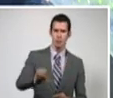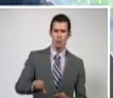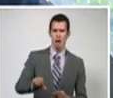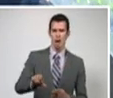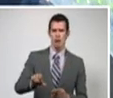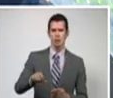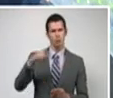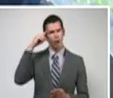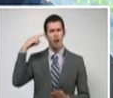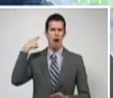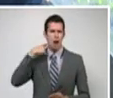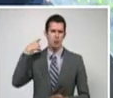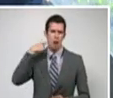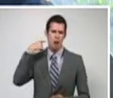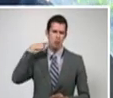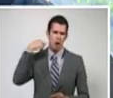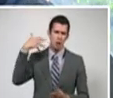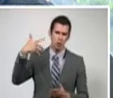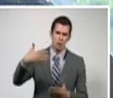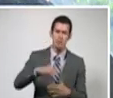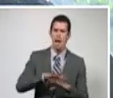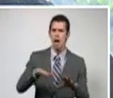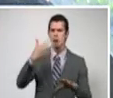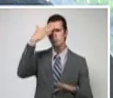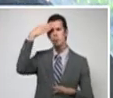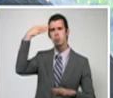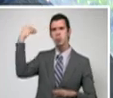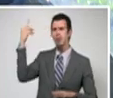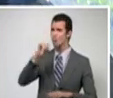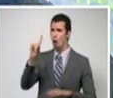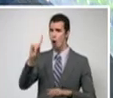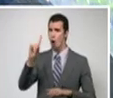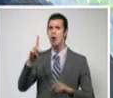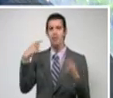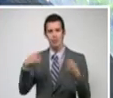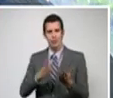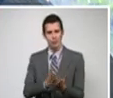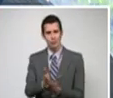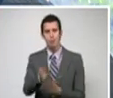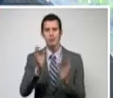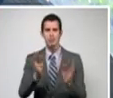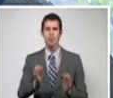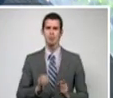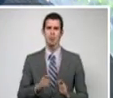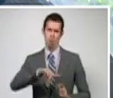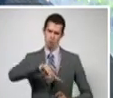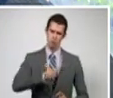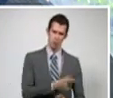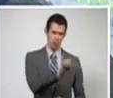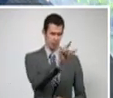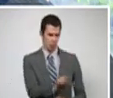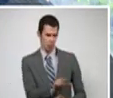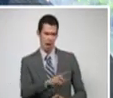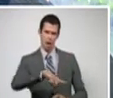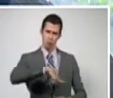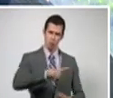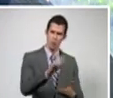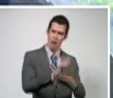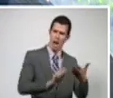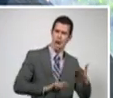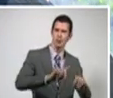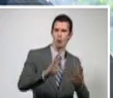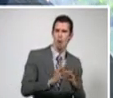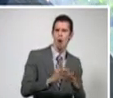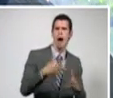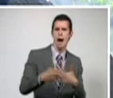un diálogo que sigue vivo, un diálogo que continúa siendo necesario y que constituye una divisa fundamental de la